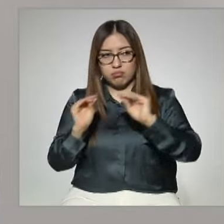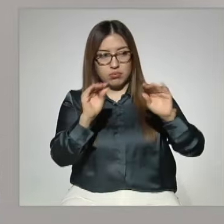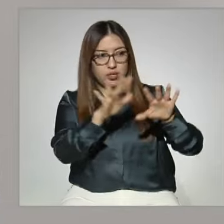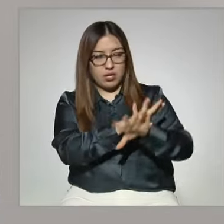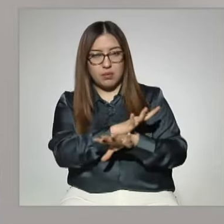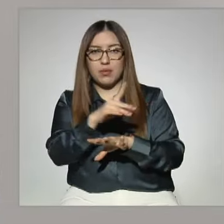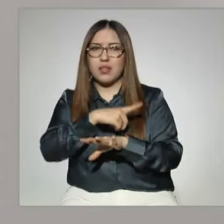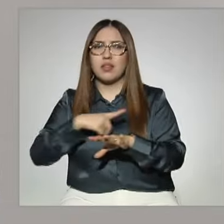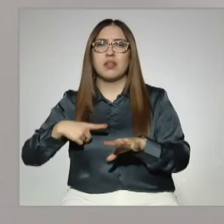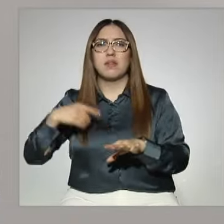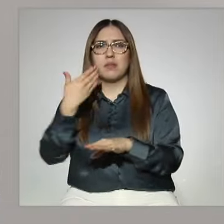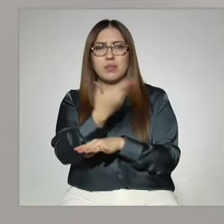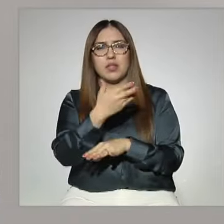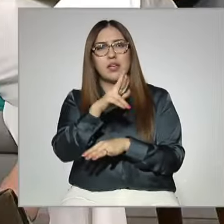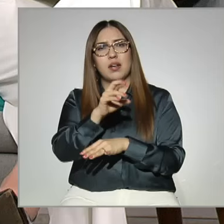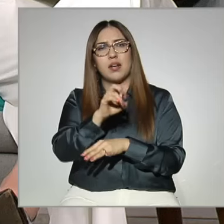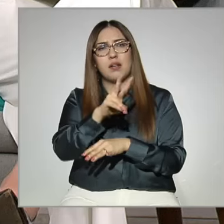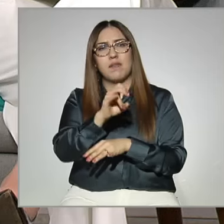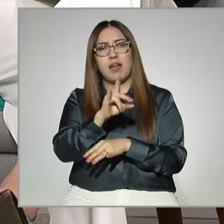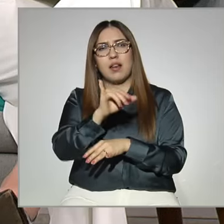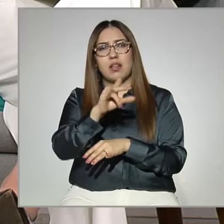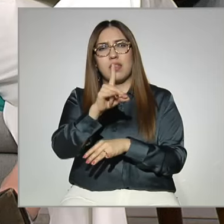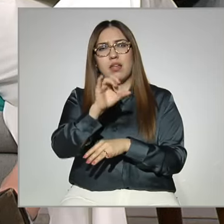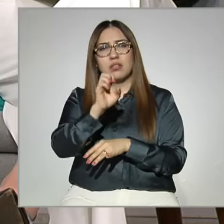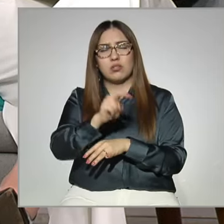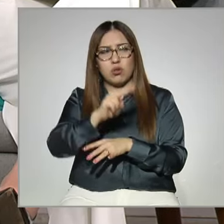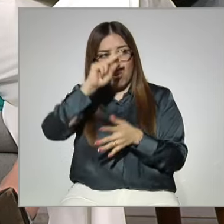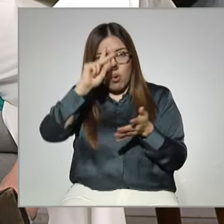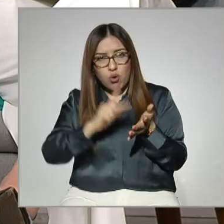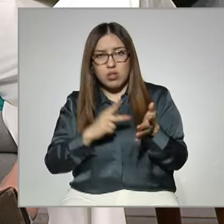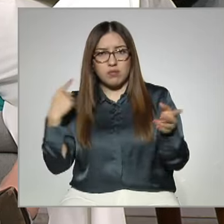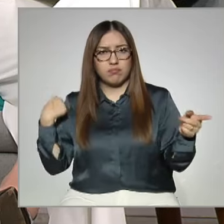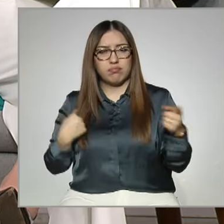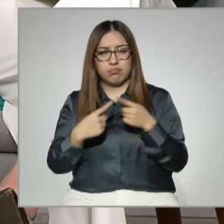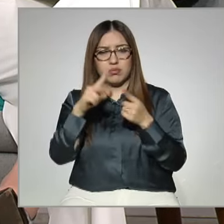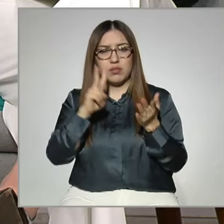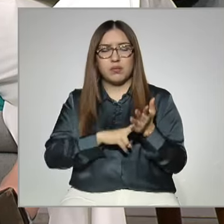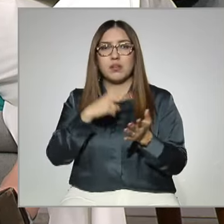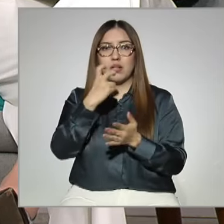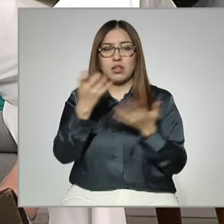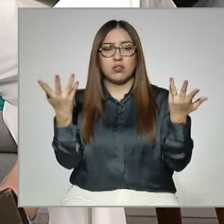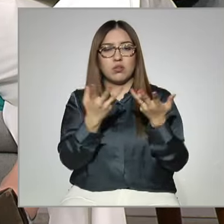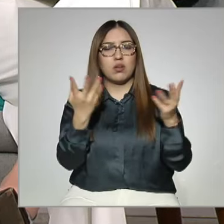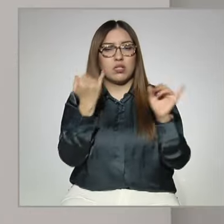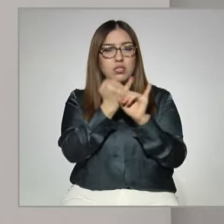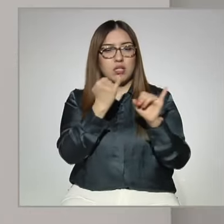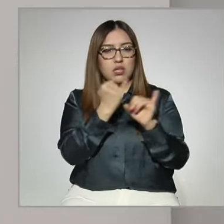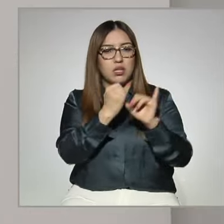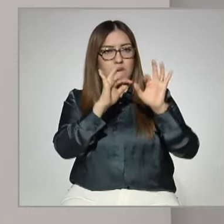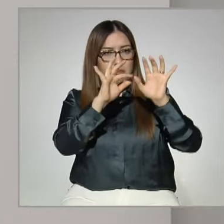solicitar la revalidación, que es un trámite que se puede hacer por internet, se recoge ese